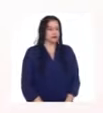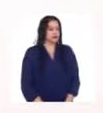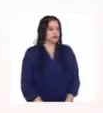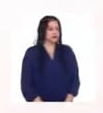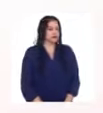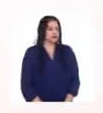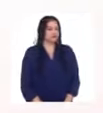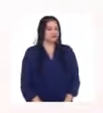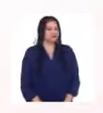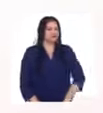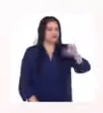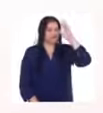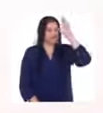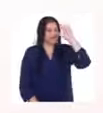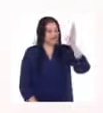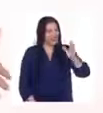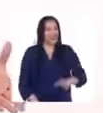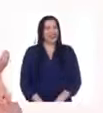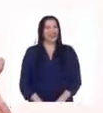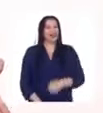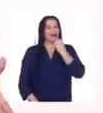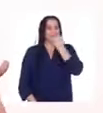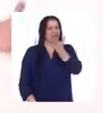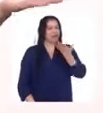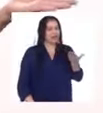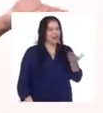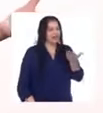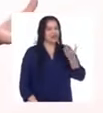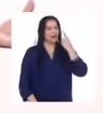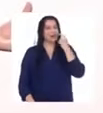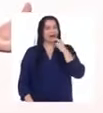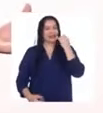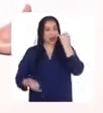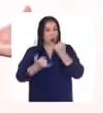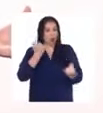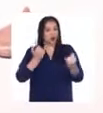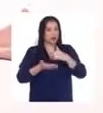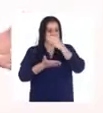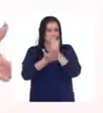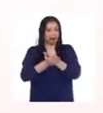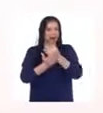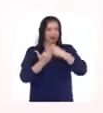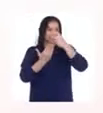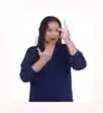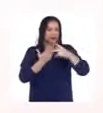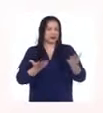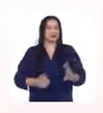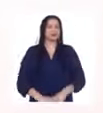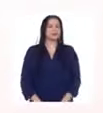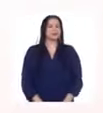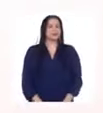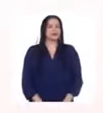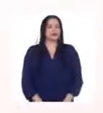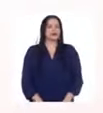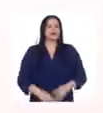Hola, vez. Y bienvenidos y bienvenidas a la última parte del programa. Vamos a ver cómo termina la